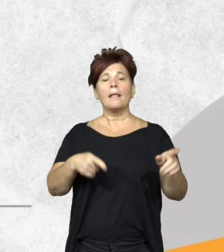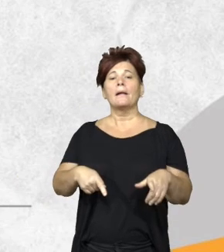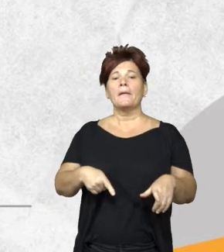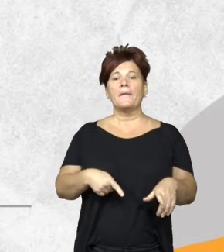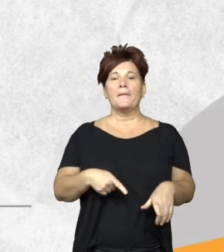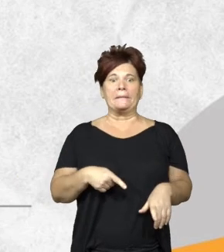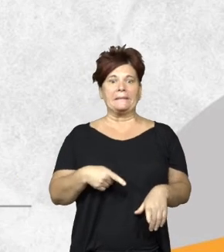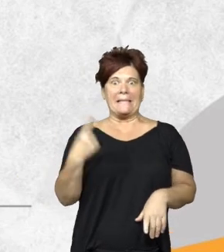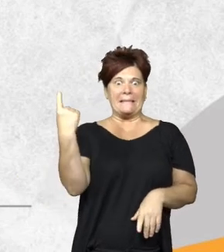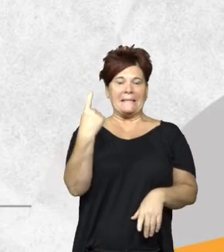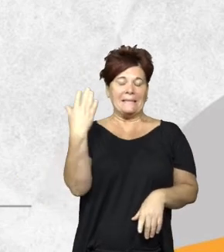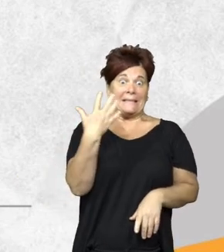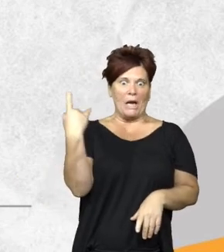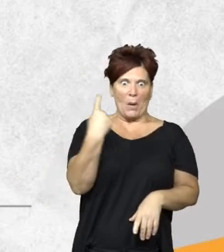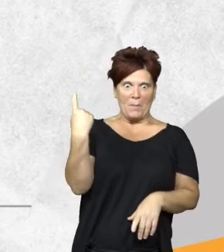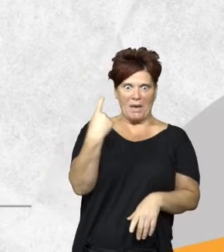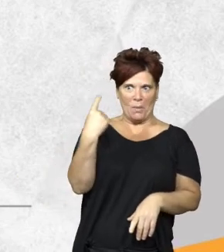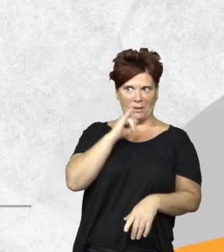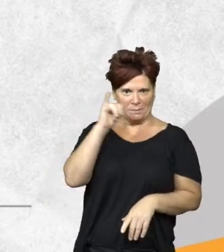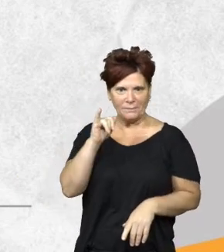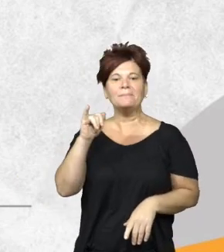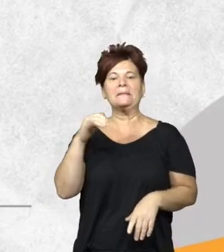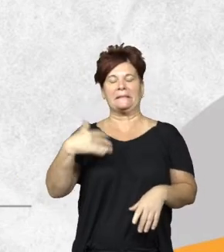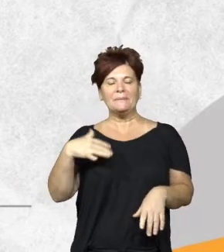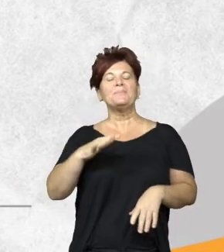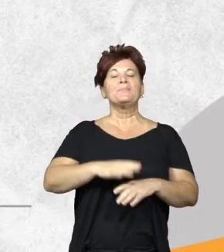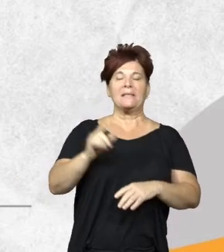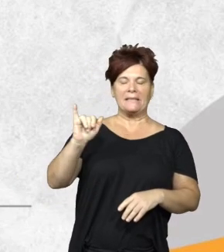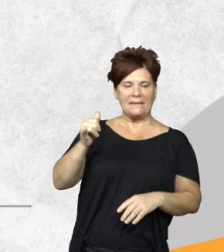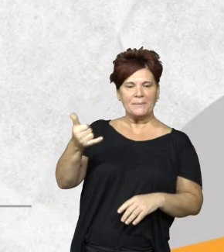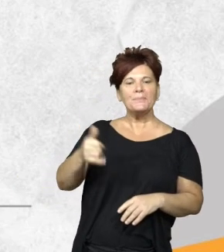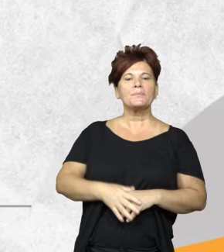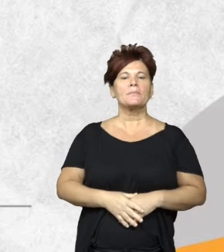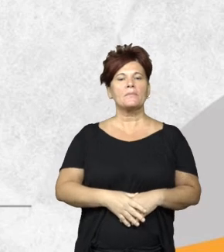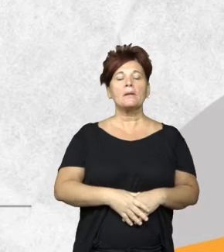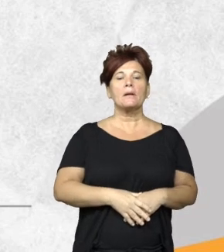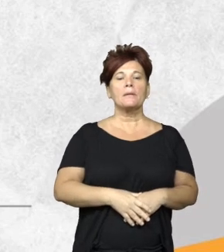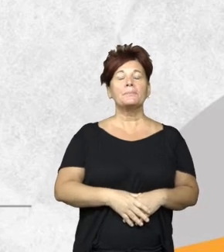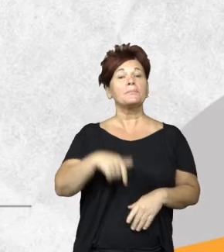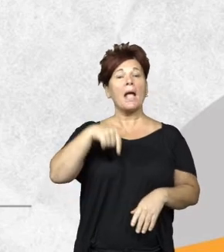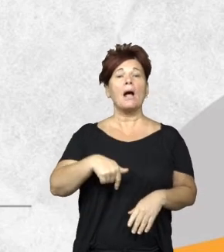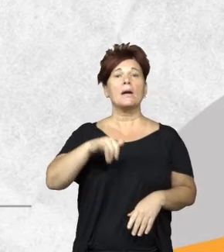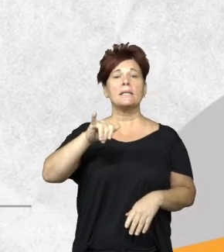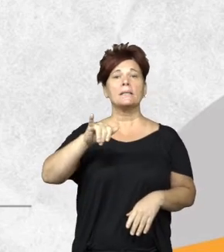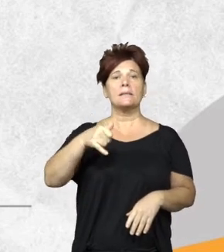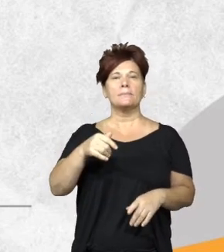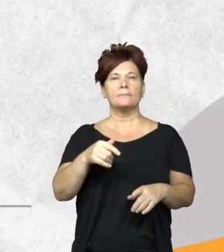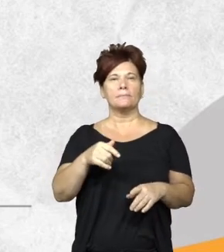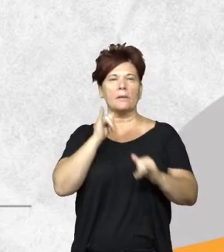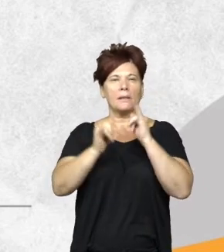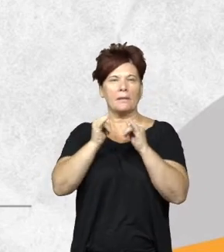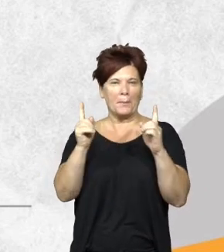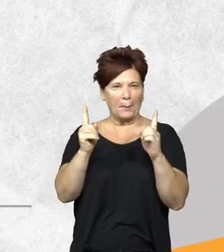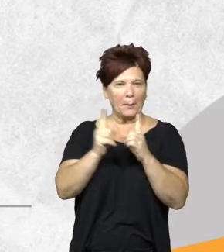previstas la agravante de 10 sueldos de la administración para los ingenios que reciben caña de azúcar ahora bien atacar brevemente la